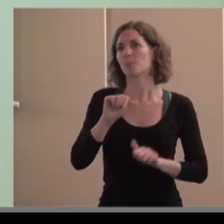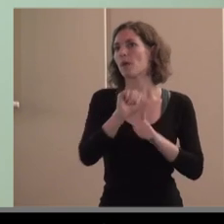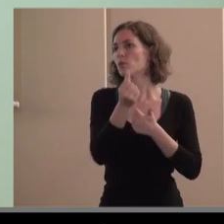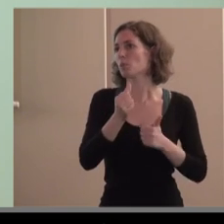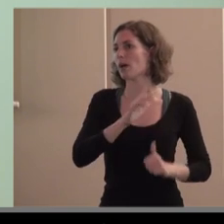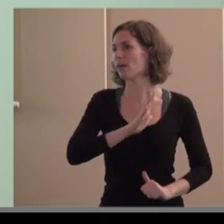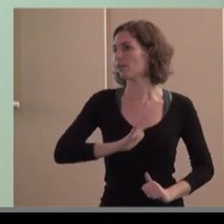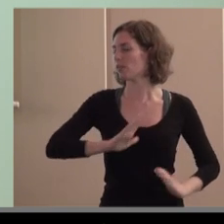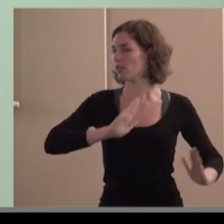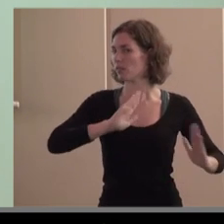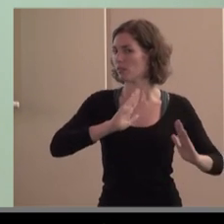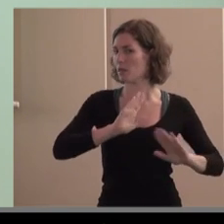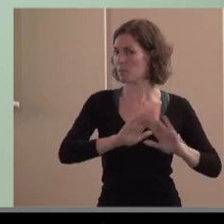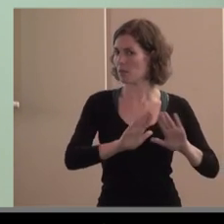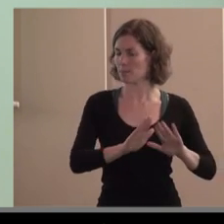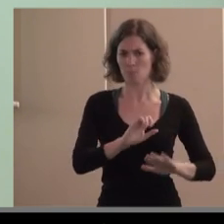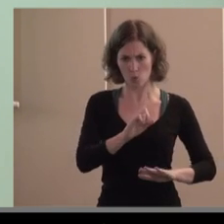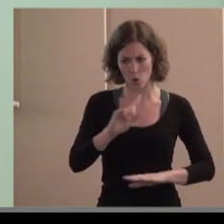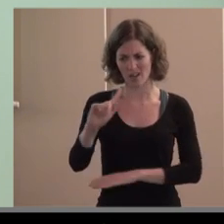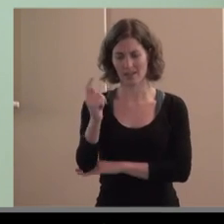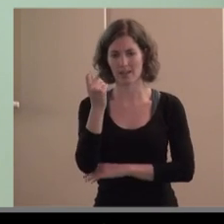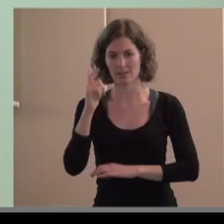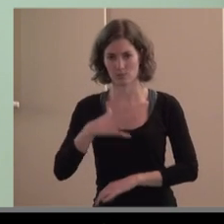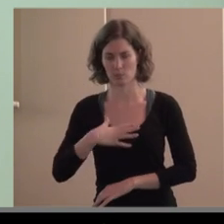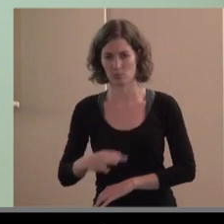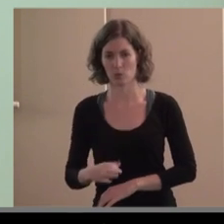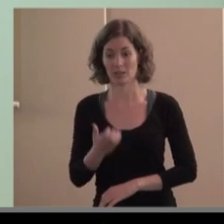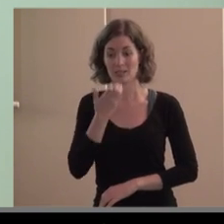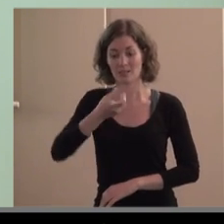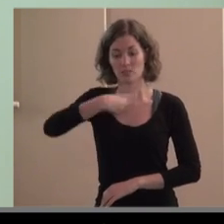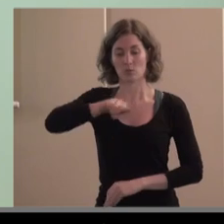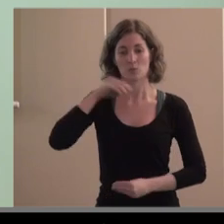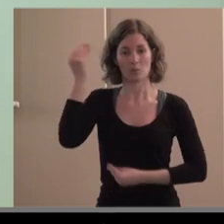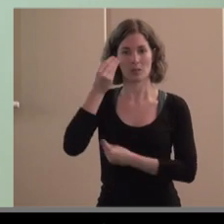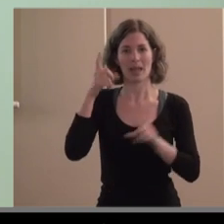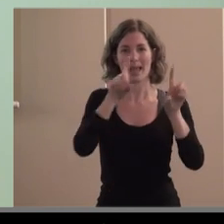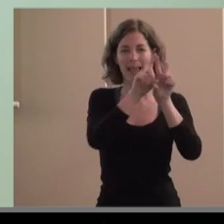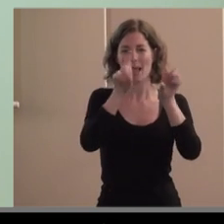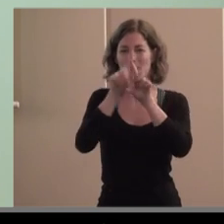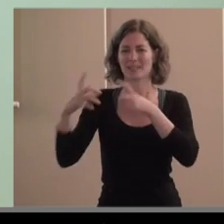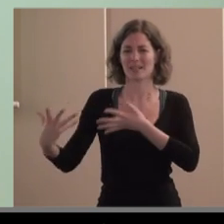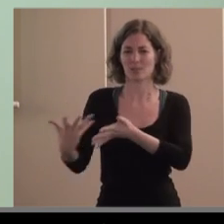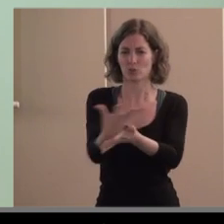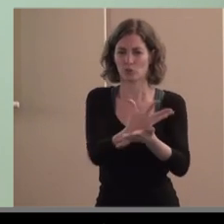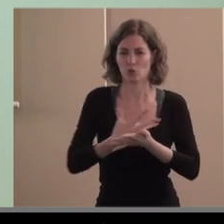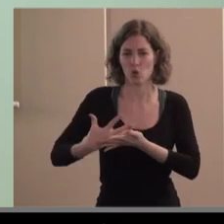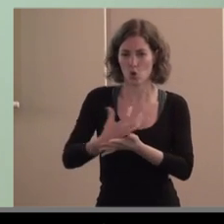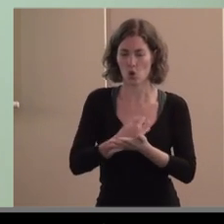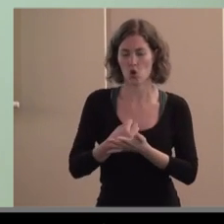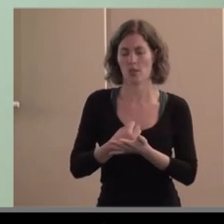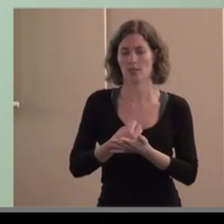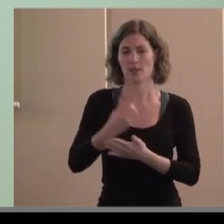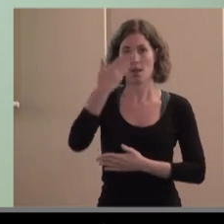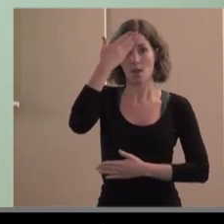y por lo tanto cuando pensamos en que si todas las empresas se hubieran regido por algunos